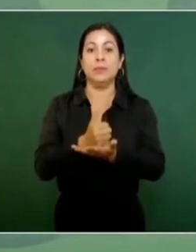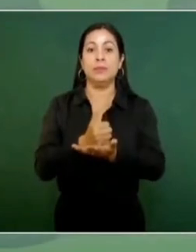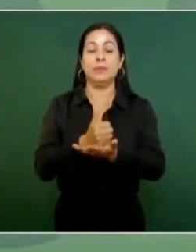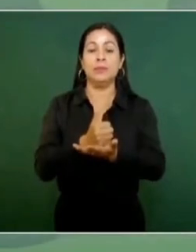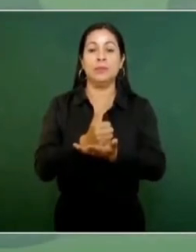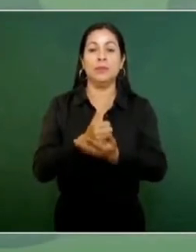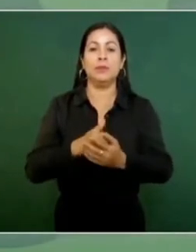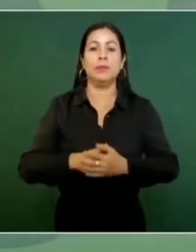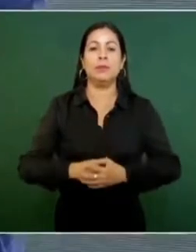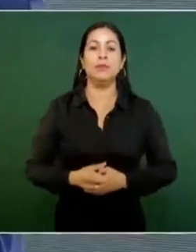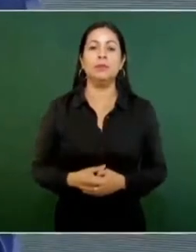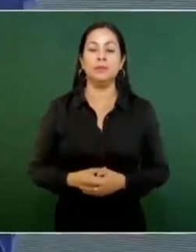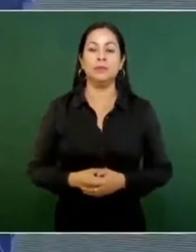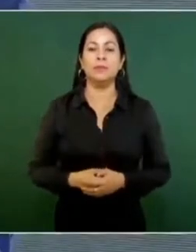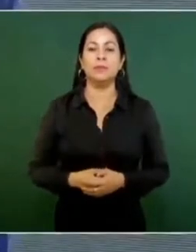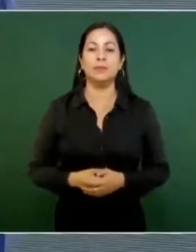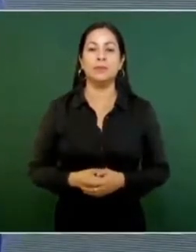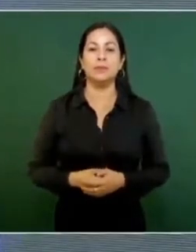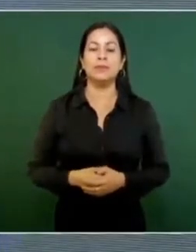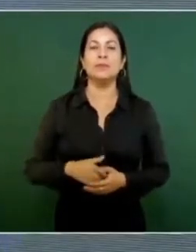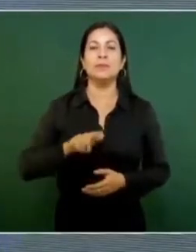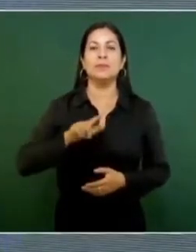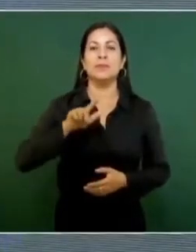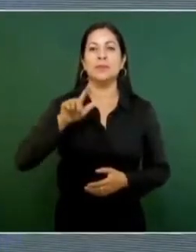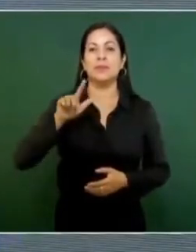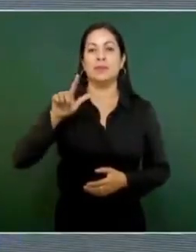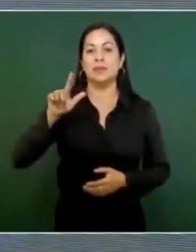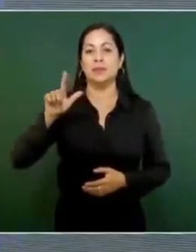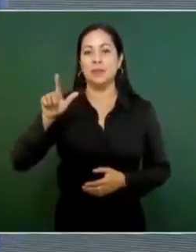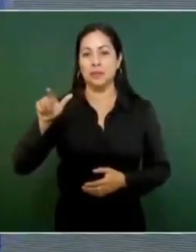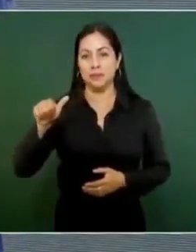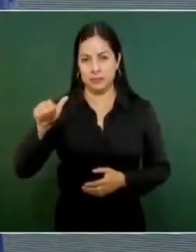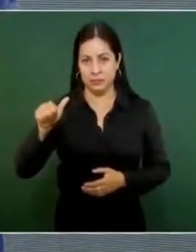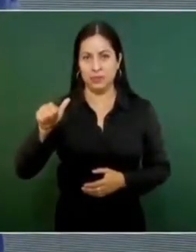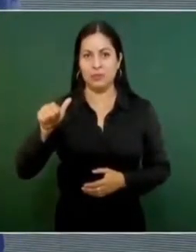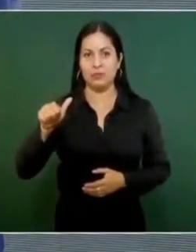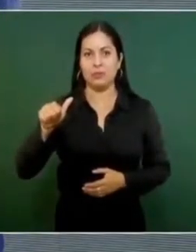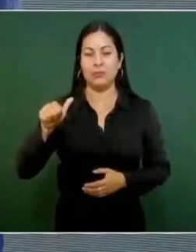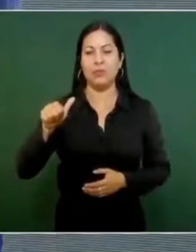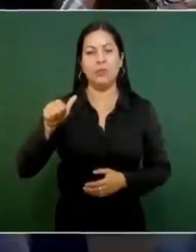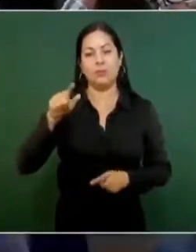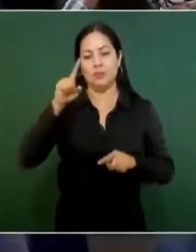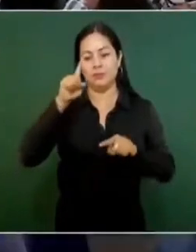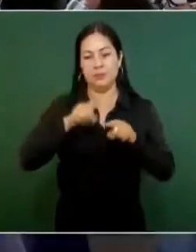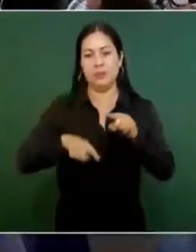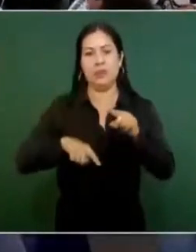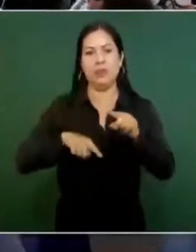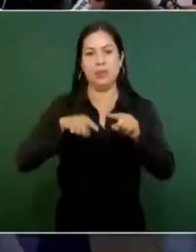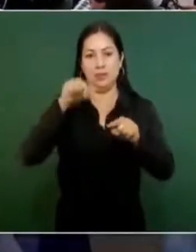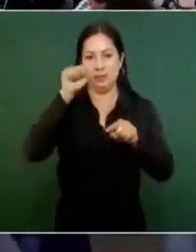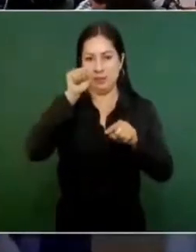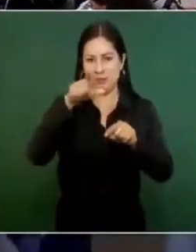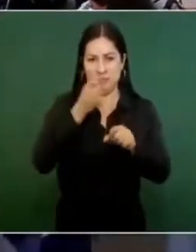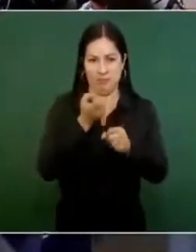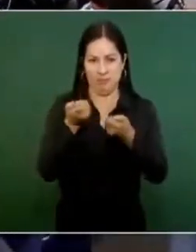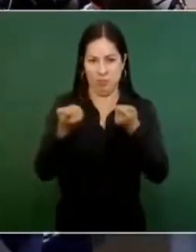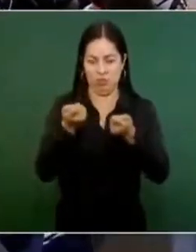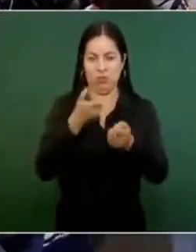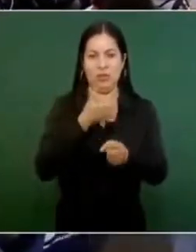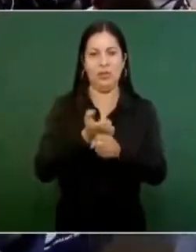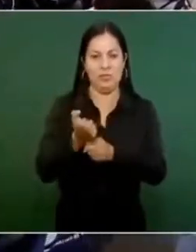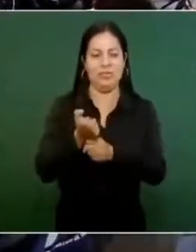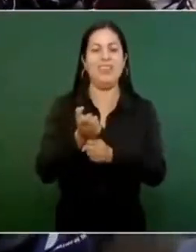Después de que descentralizan todo, ayudó el que